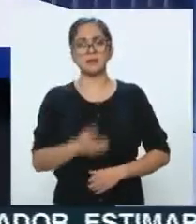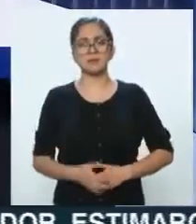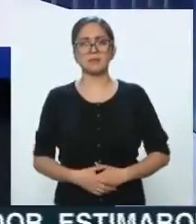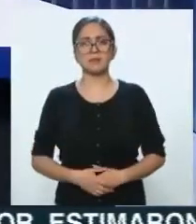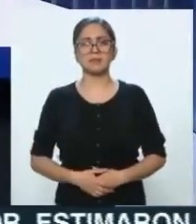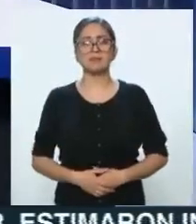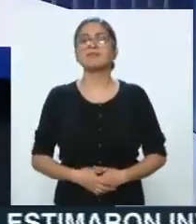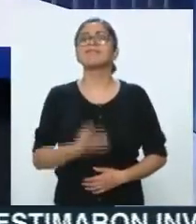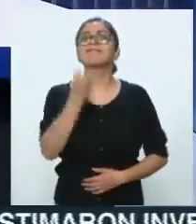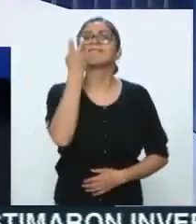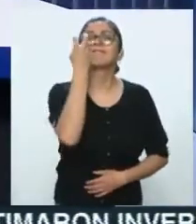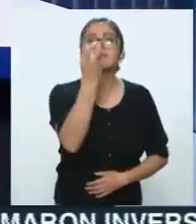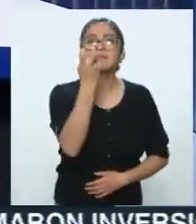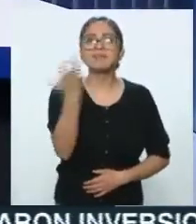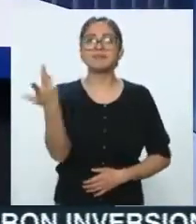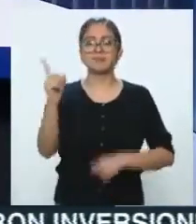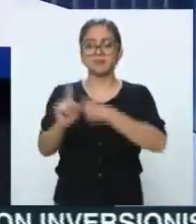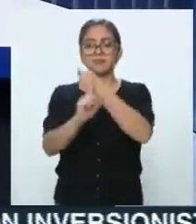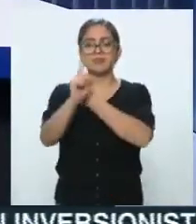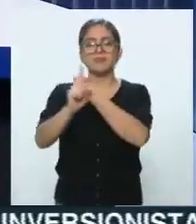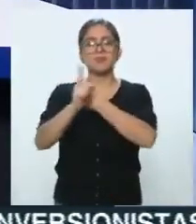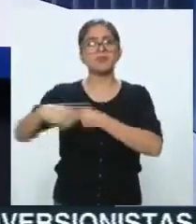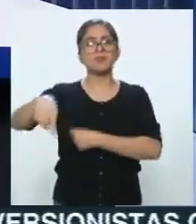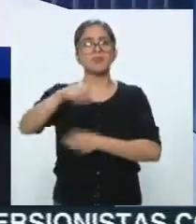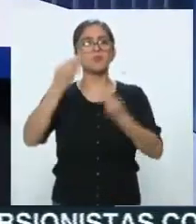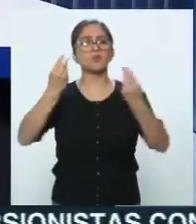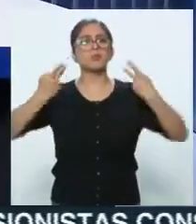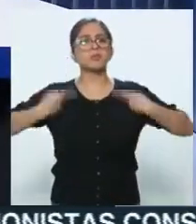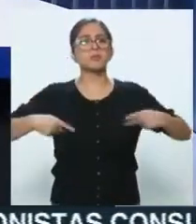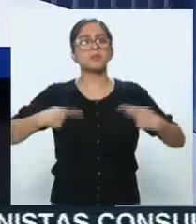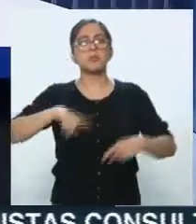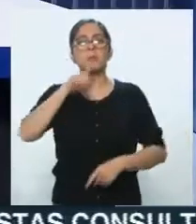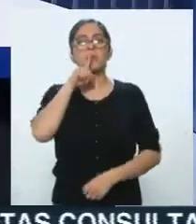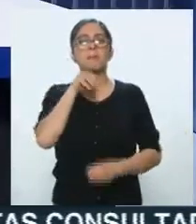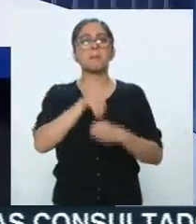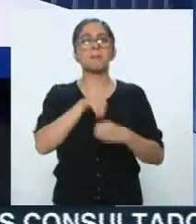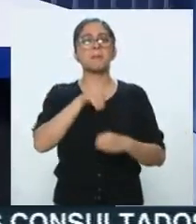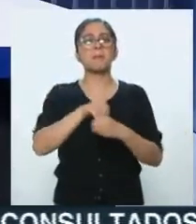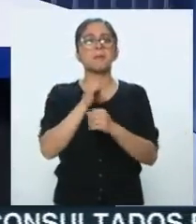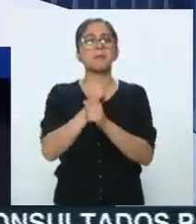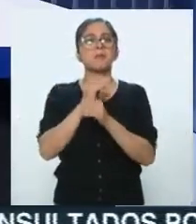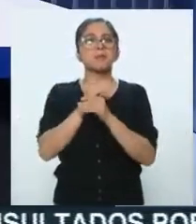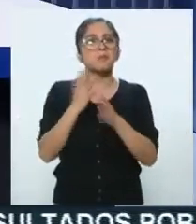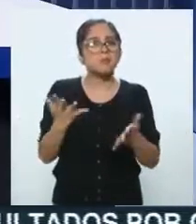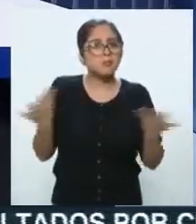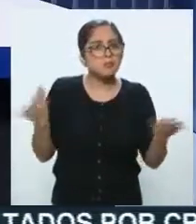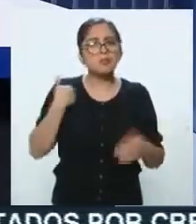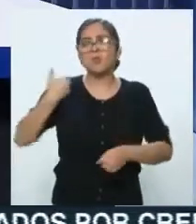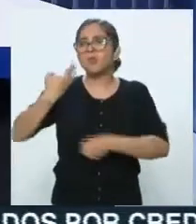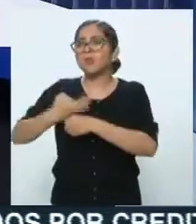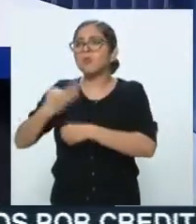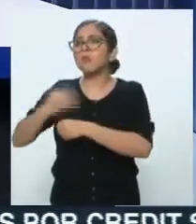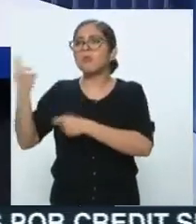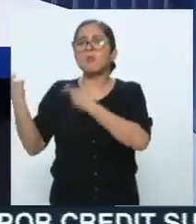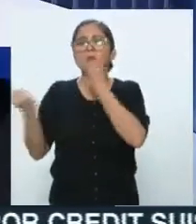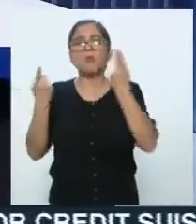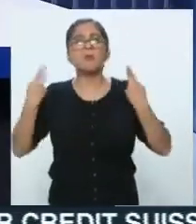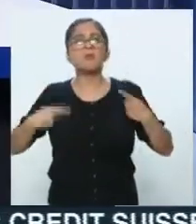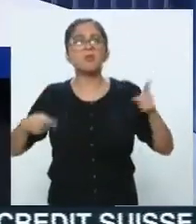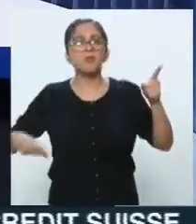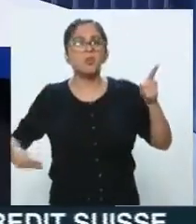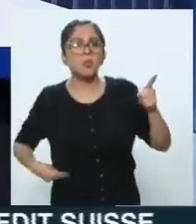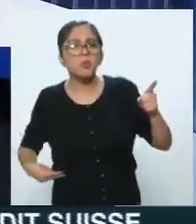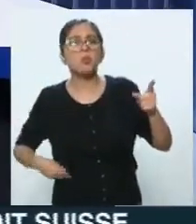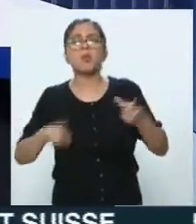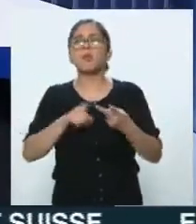ocultamiento de la información. Y me parece que sobre ello hay culpables, ya sea por omisión, ya